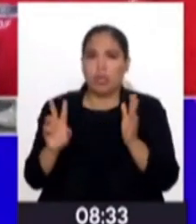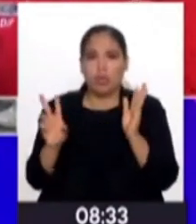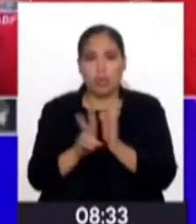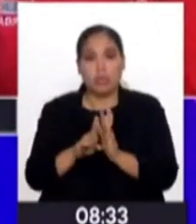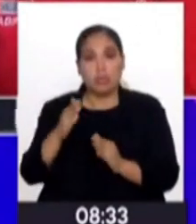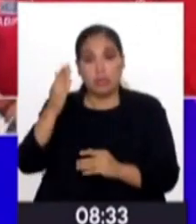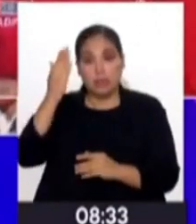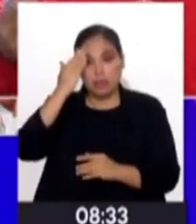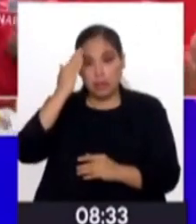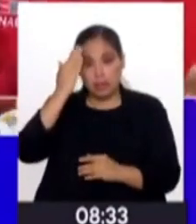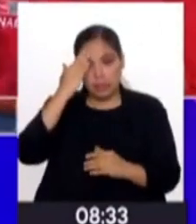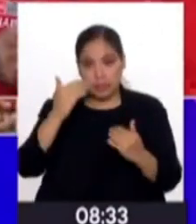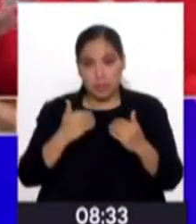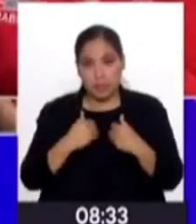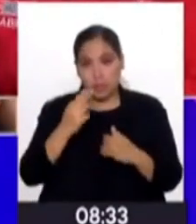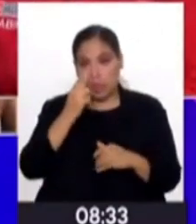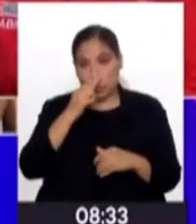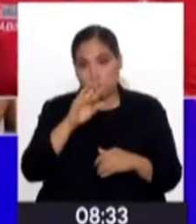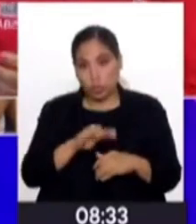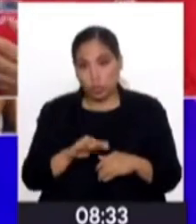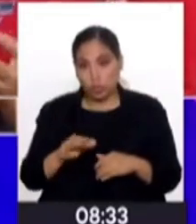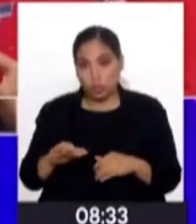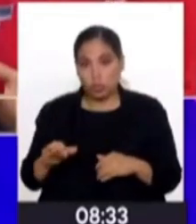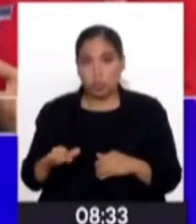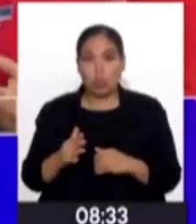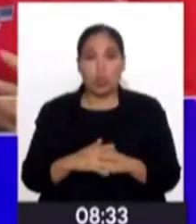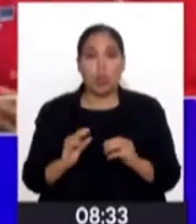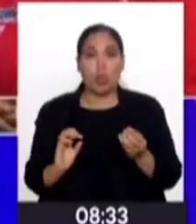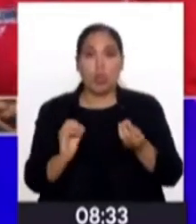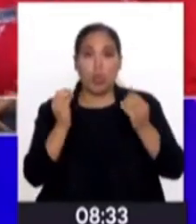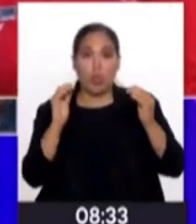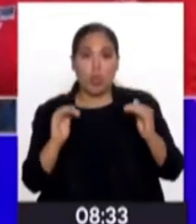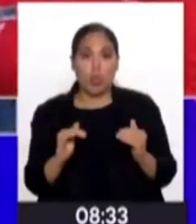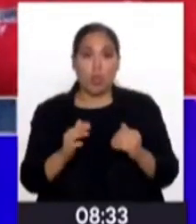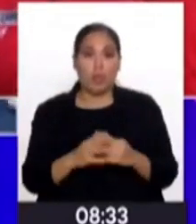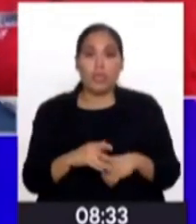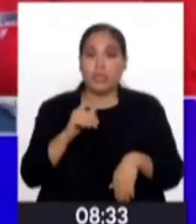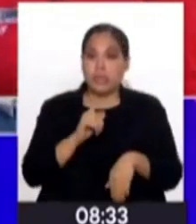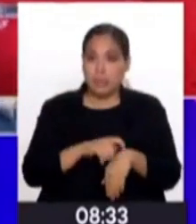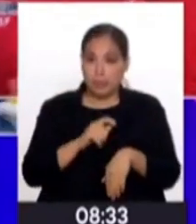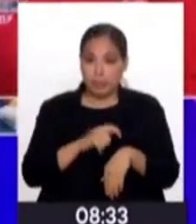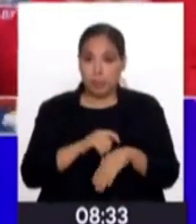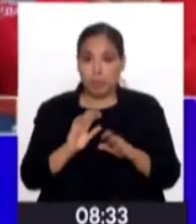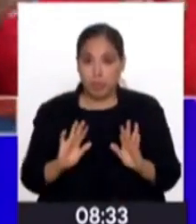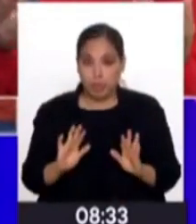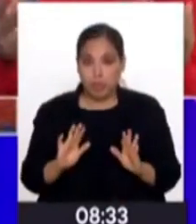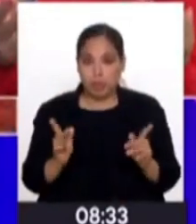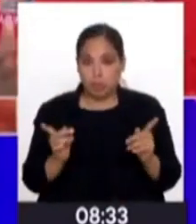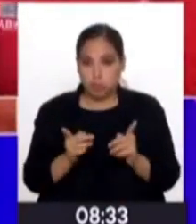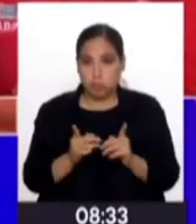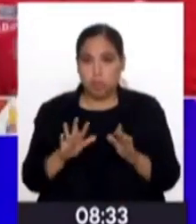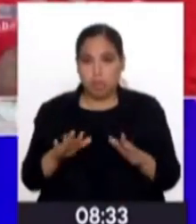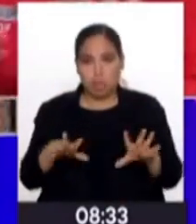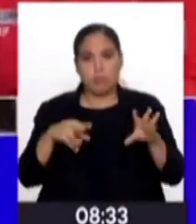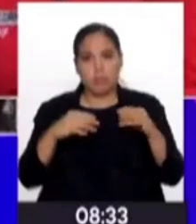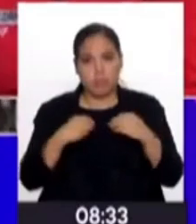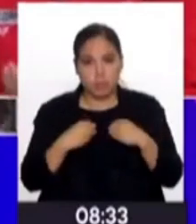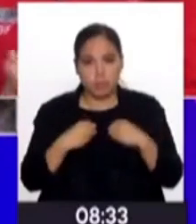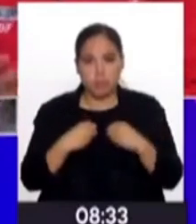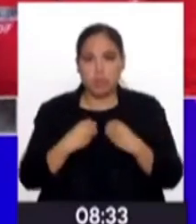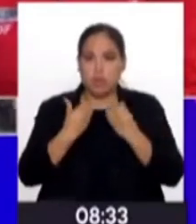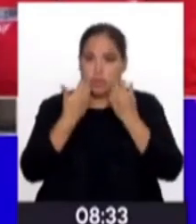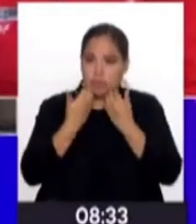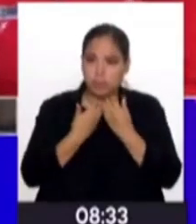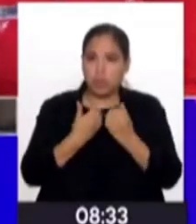que saben que van a tener a un niño, a una niña o a un adolescente de manera temporal. Y no los reciben, con mucho